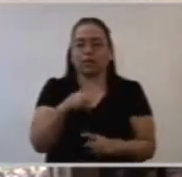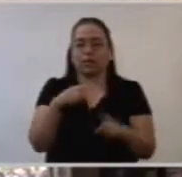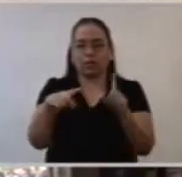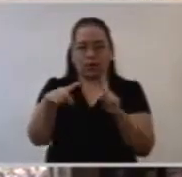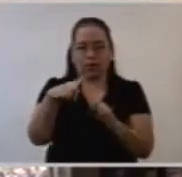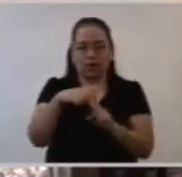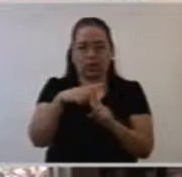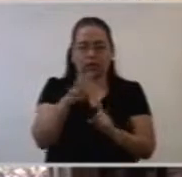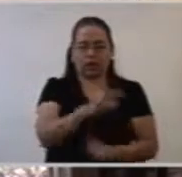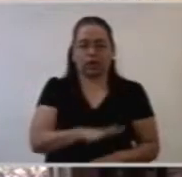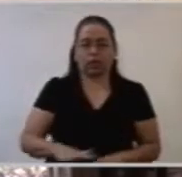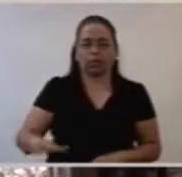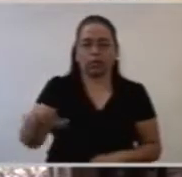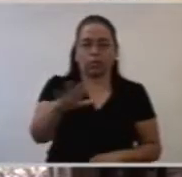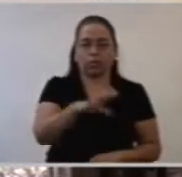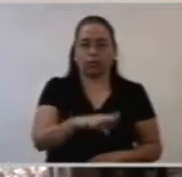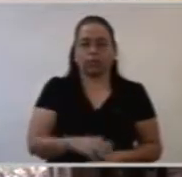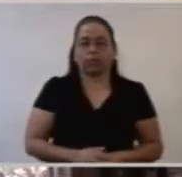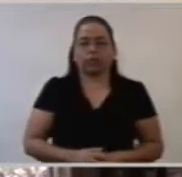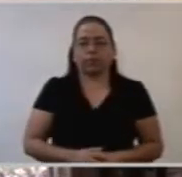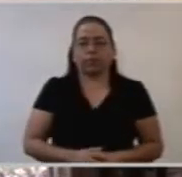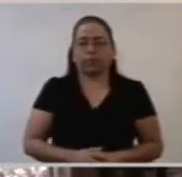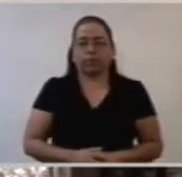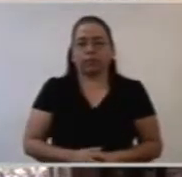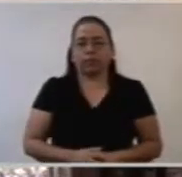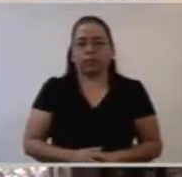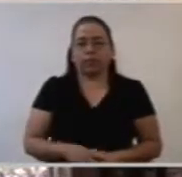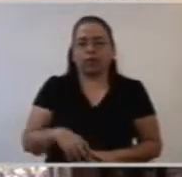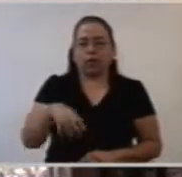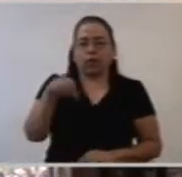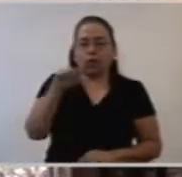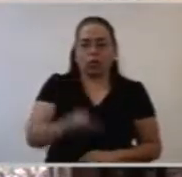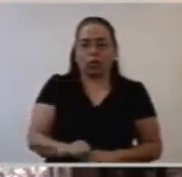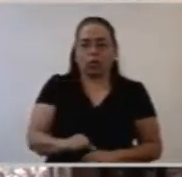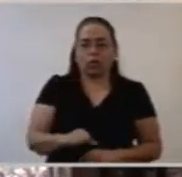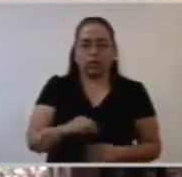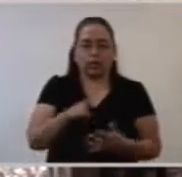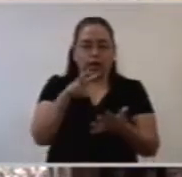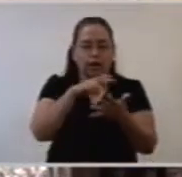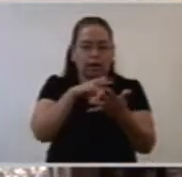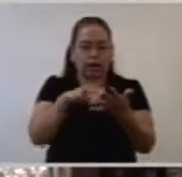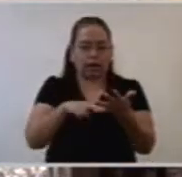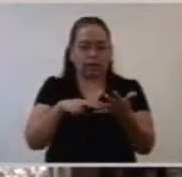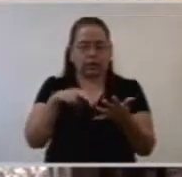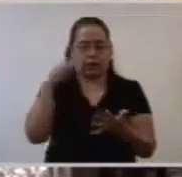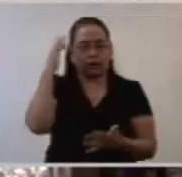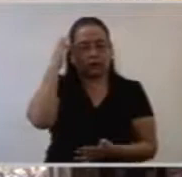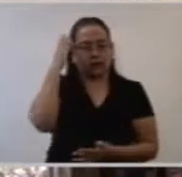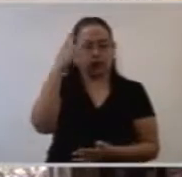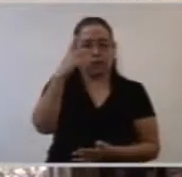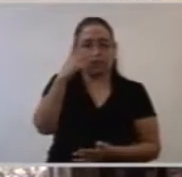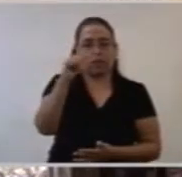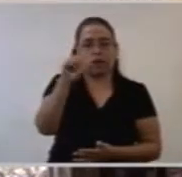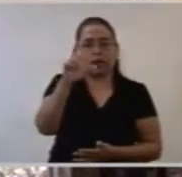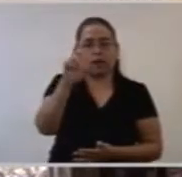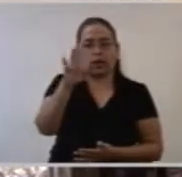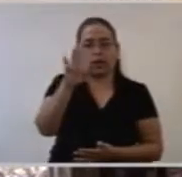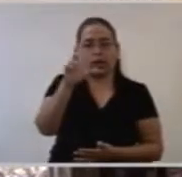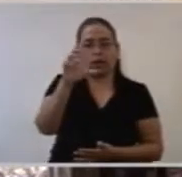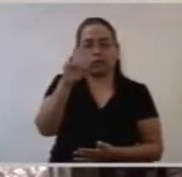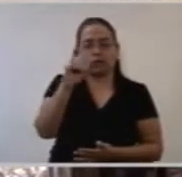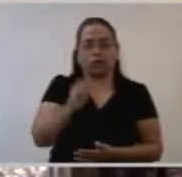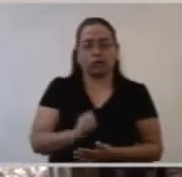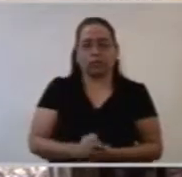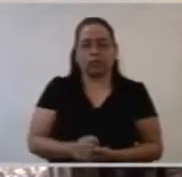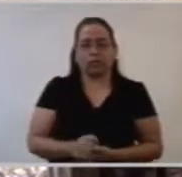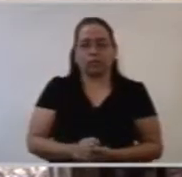San Pablo, cómo se lleva adelante esta misión. Se lleva por la